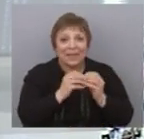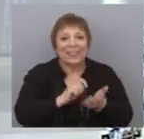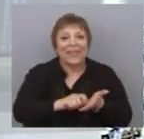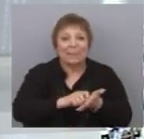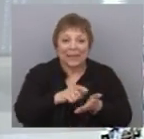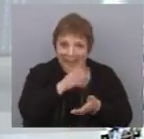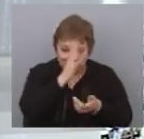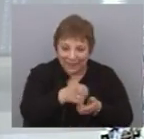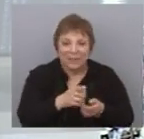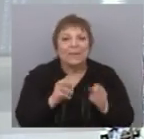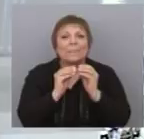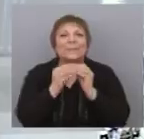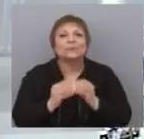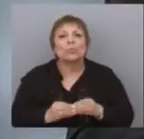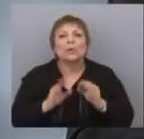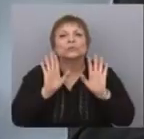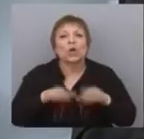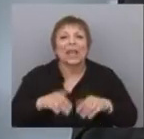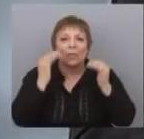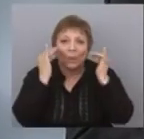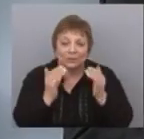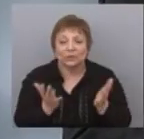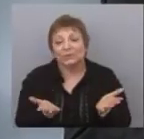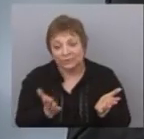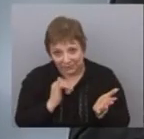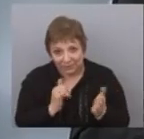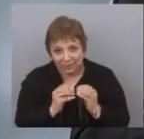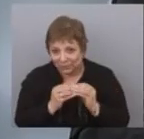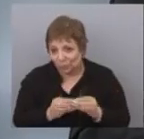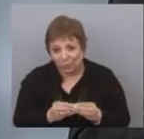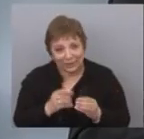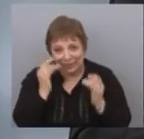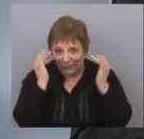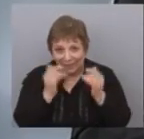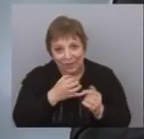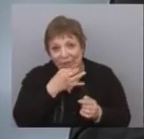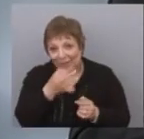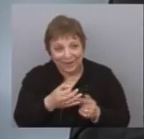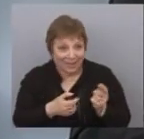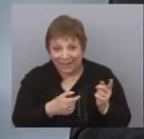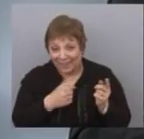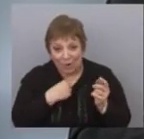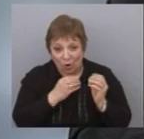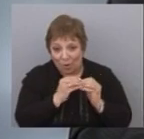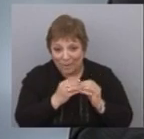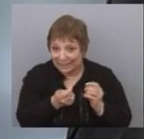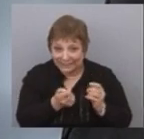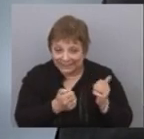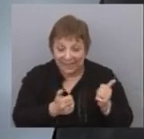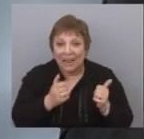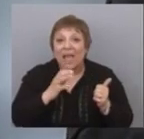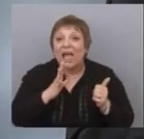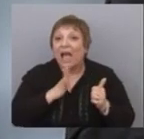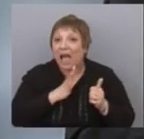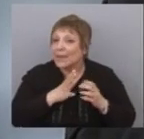en materia de educación. ¿Cómo viene eso? Sí, bueno, el presupuesto en materia de educación es lo que planteaba Fernando recién. Hay